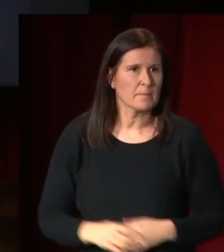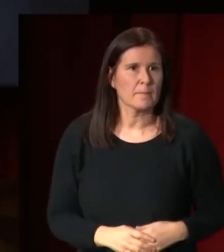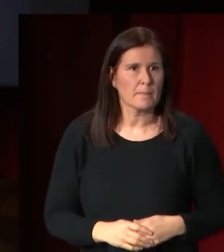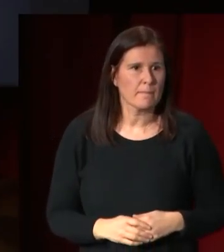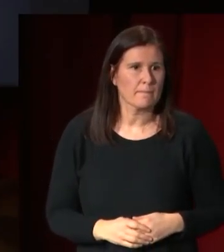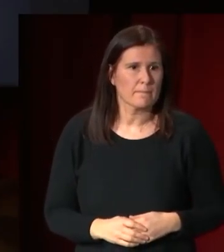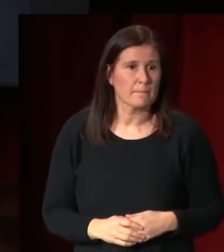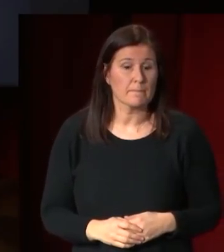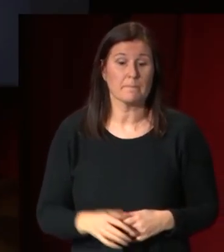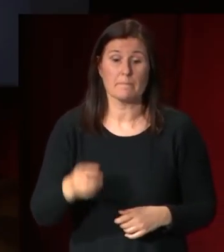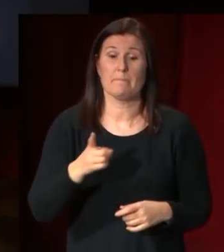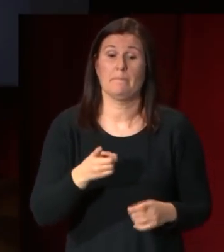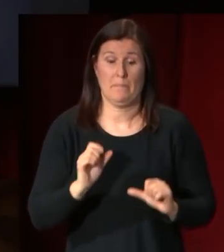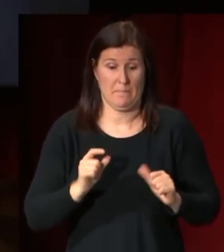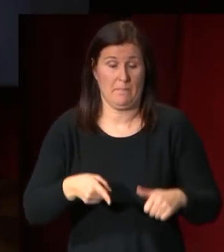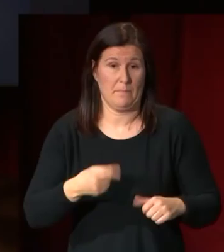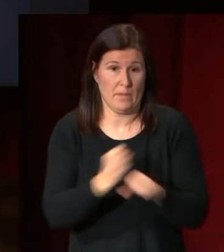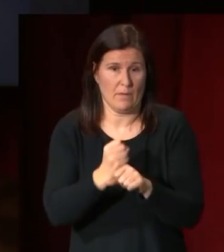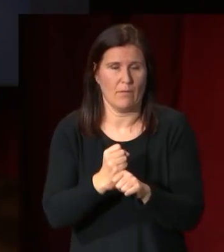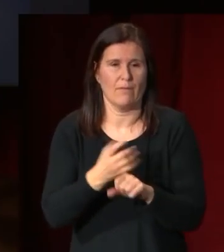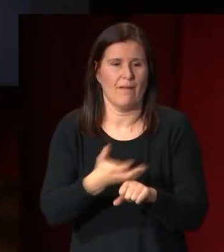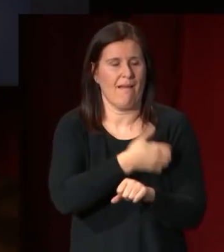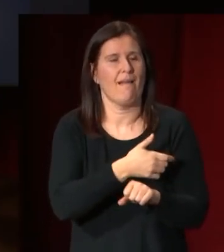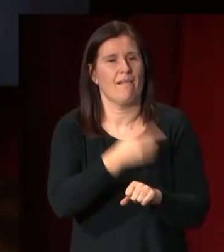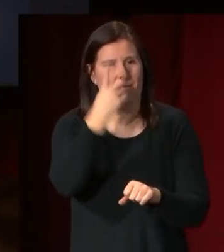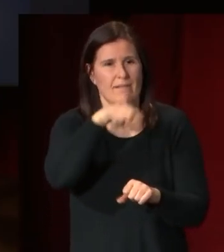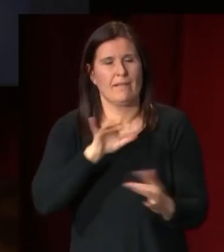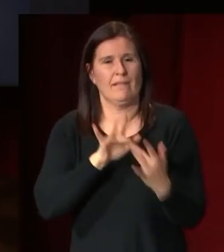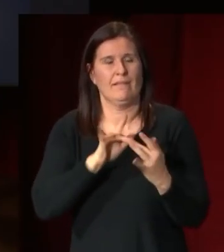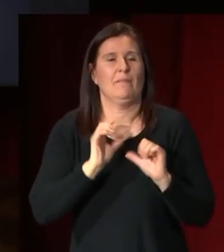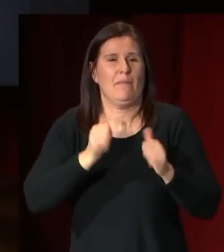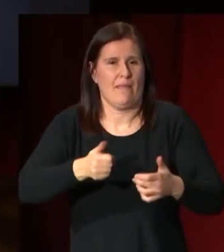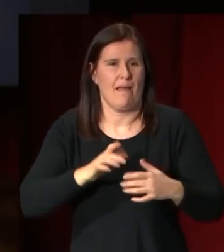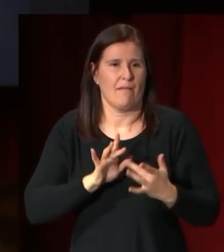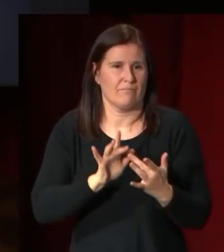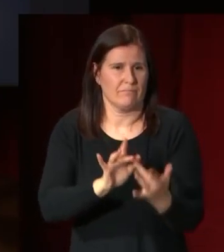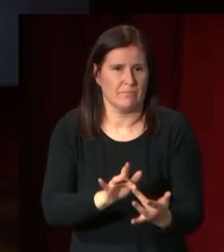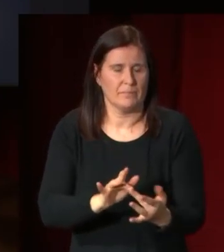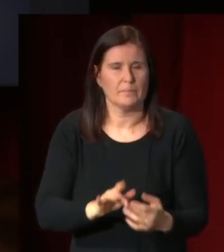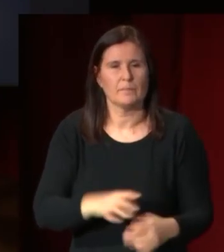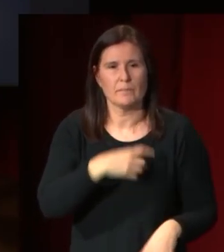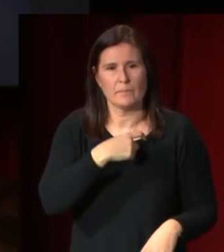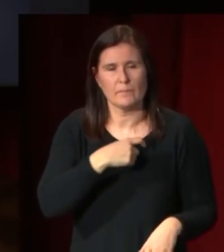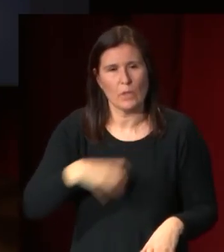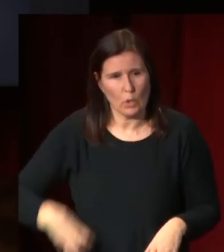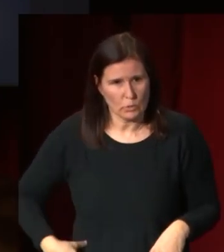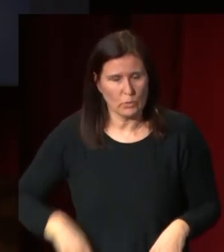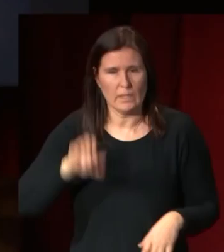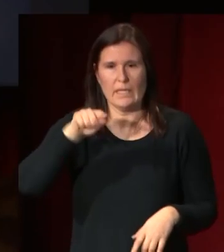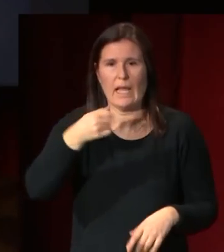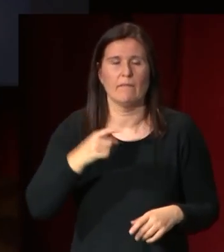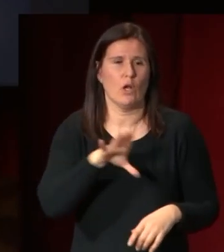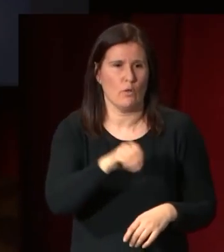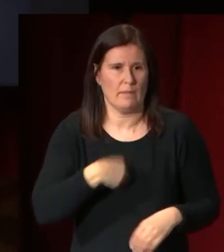que iniciaron la relación entre ambos el duque de Alba le compra a Álvarez Cubero este